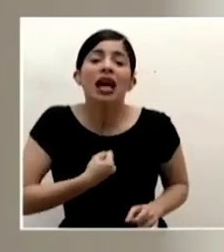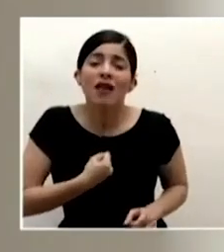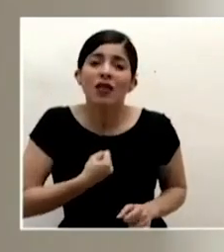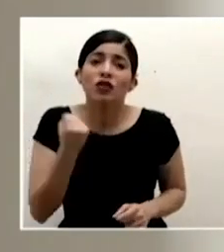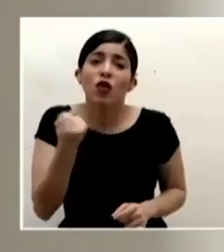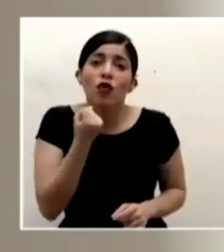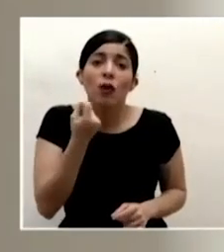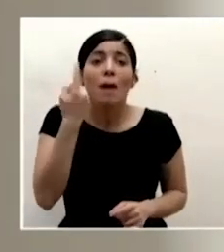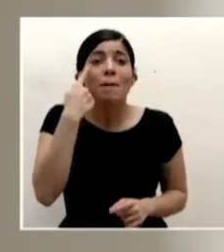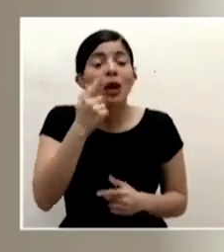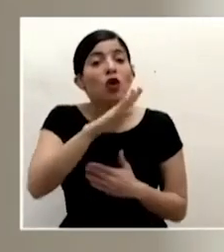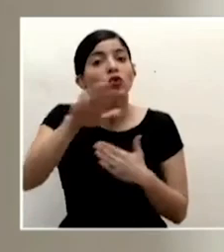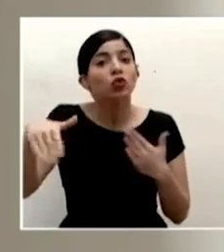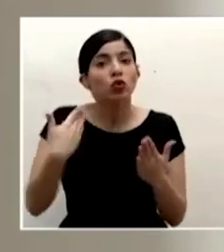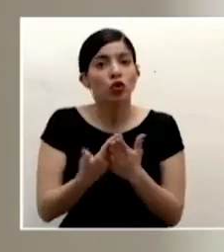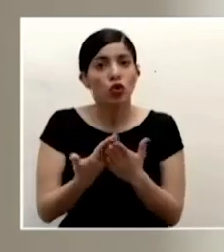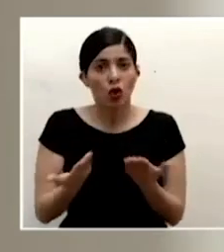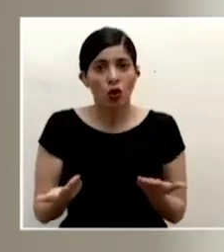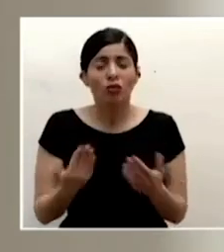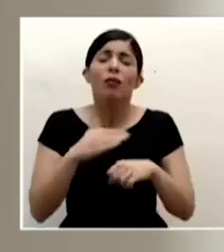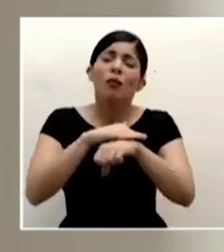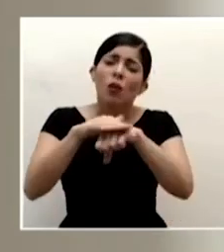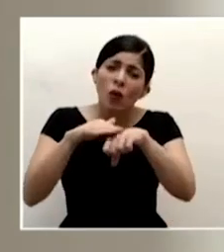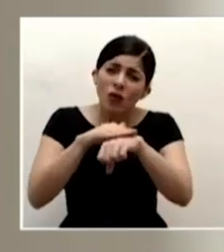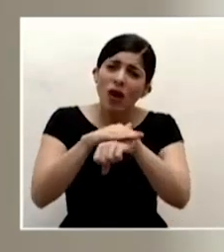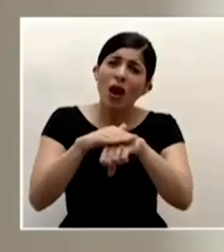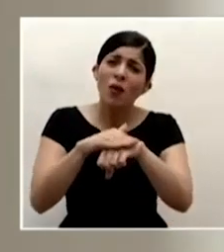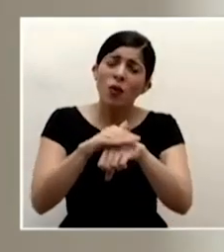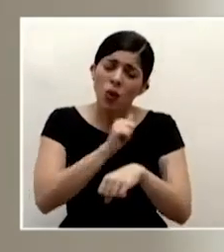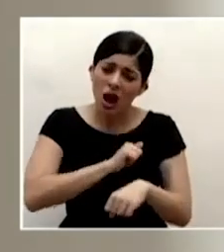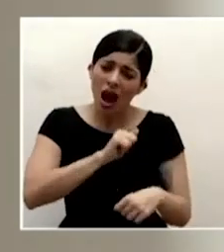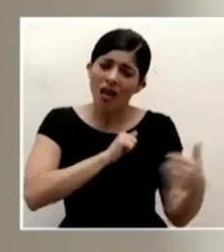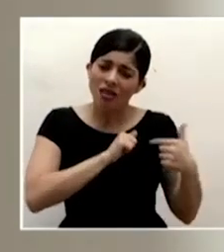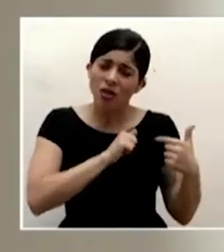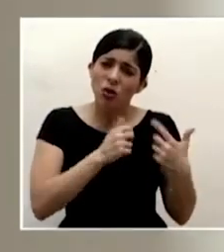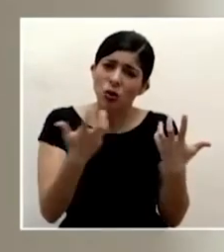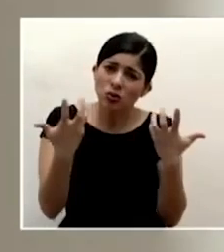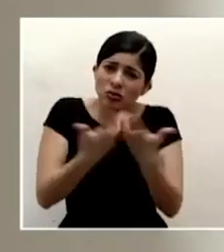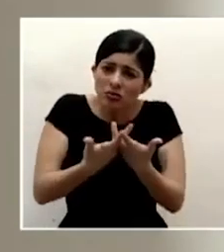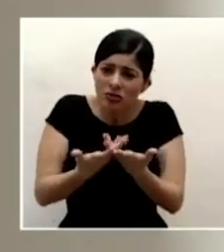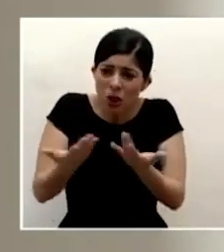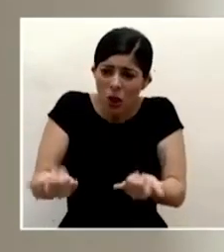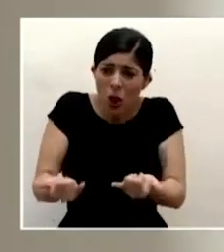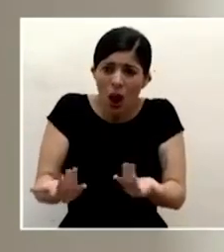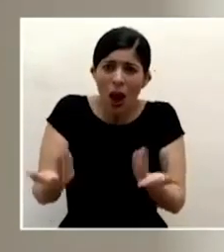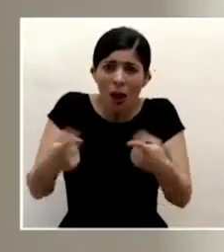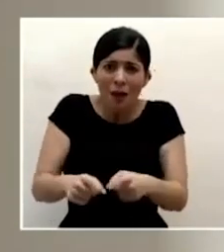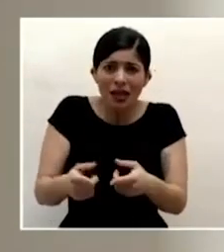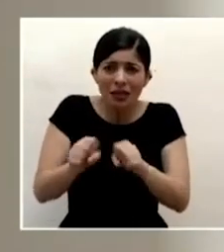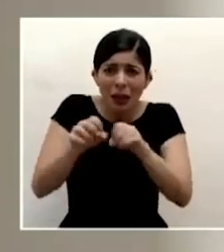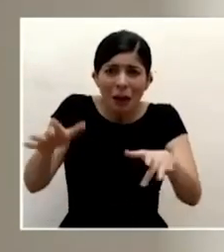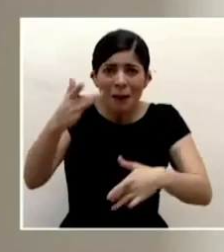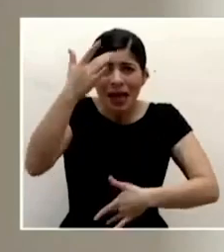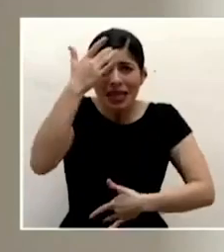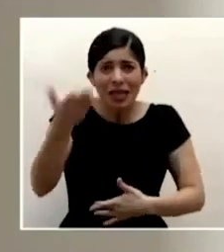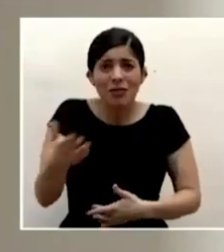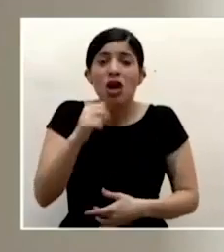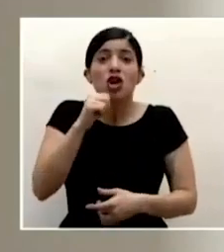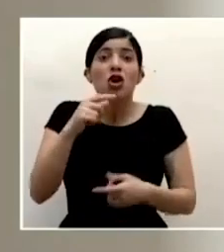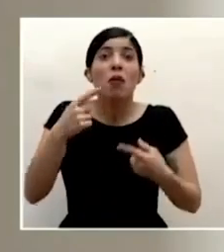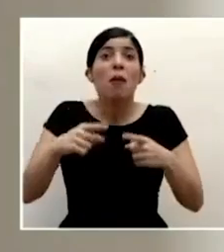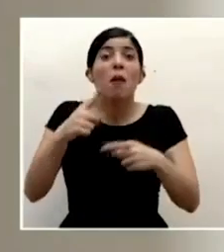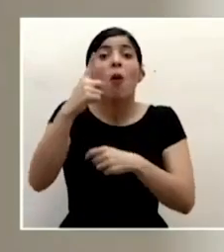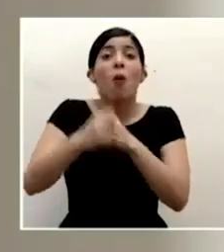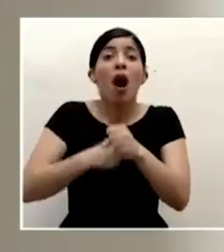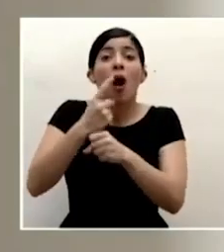muy grande que lo hacemos por todos y todas por favor comportémonos a la altura de lo que tenemos hoy una pandemia que no es que ocurre